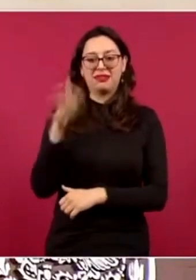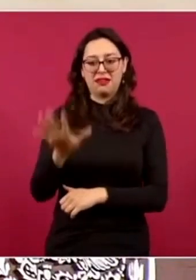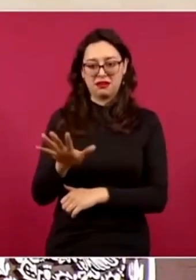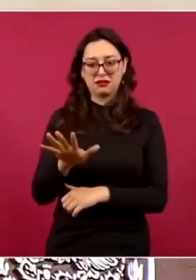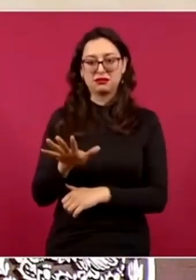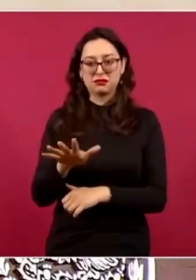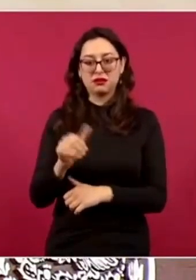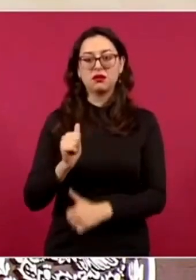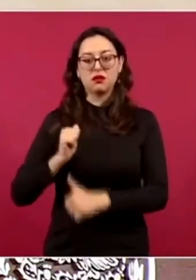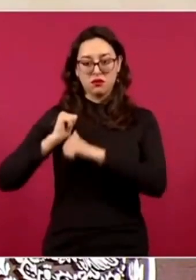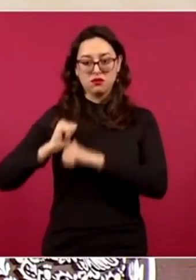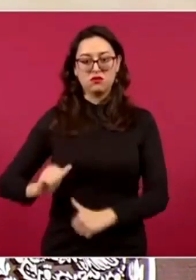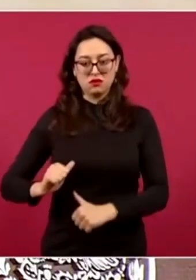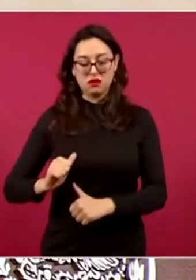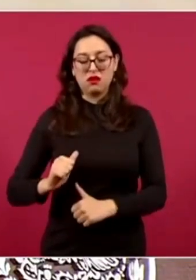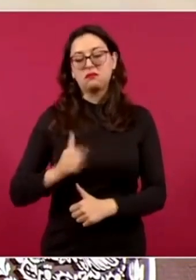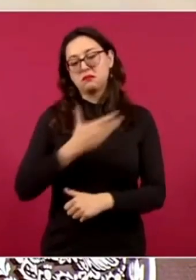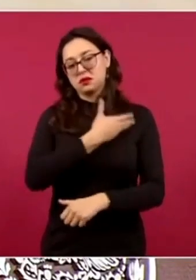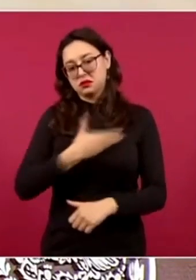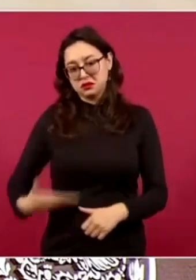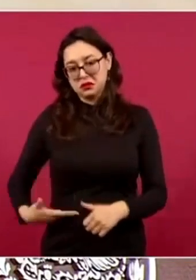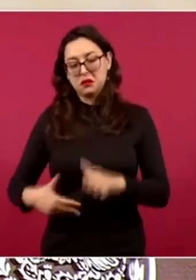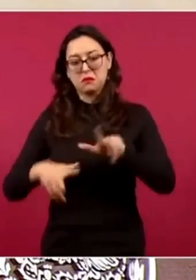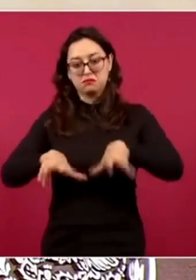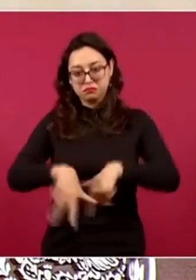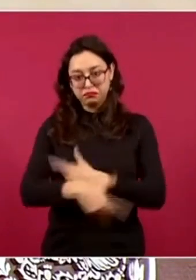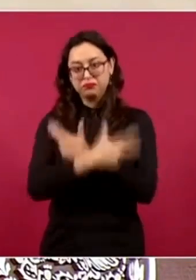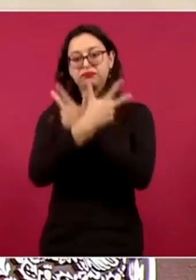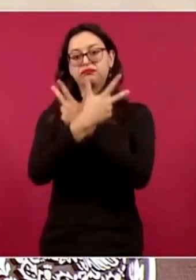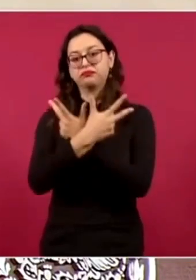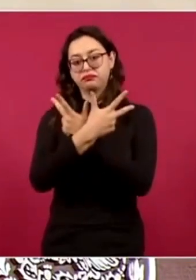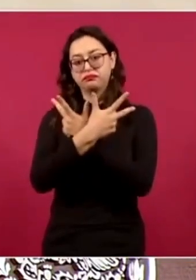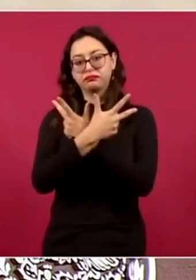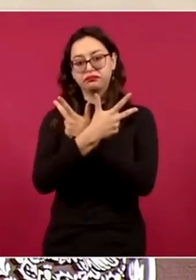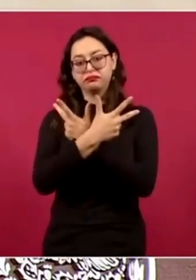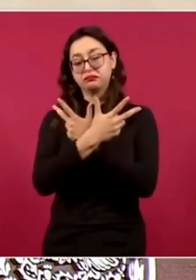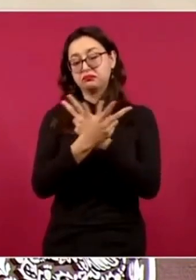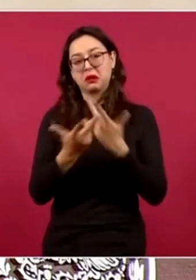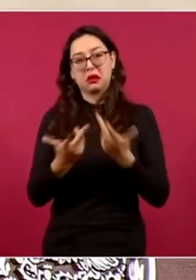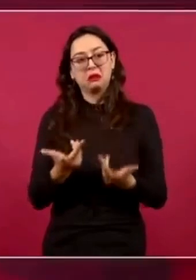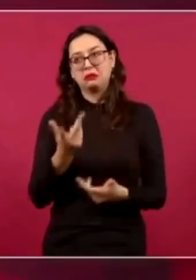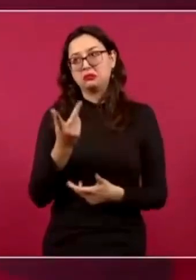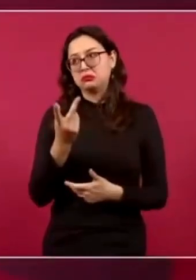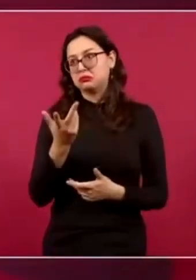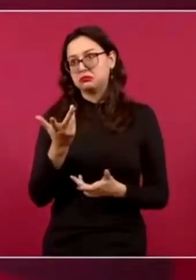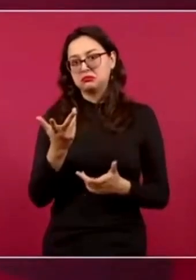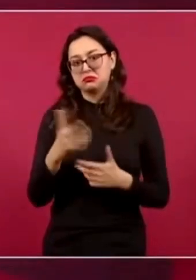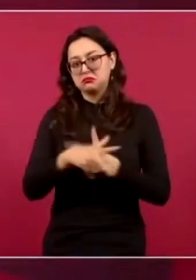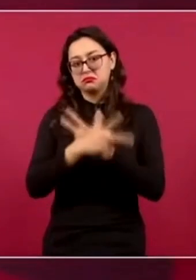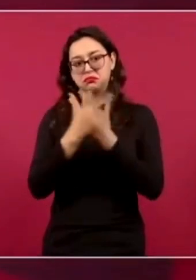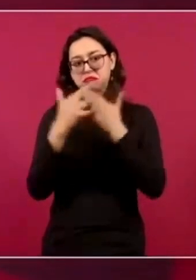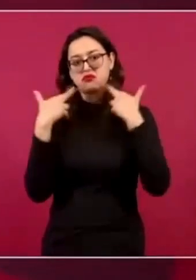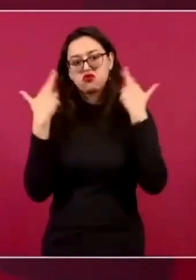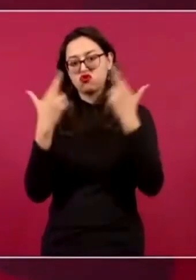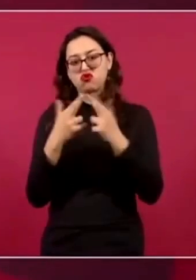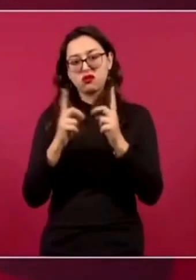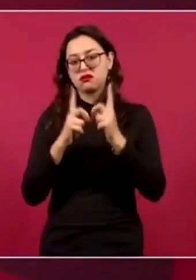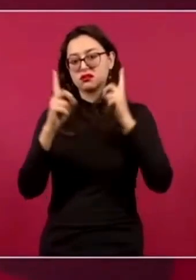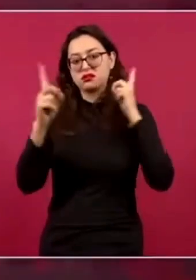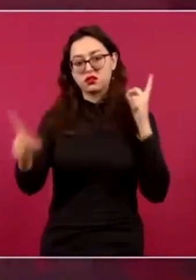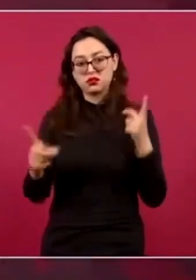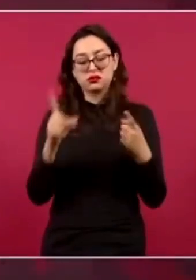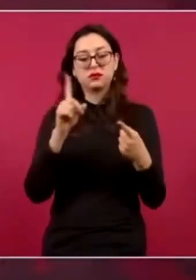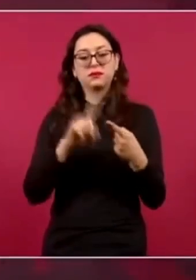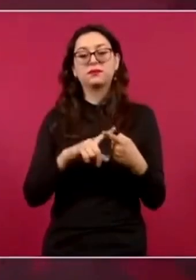vamos a tener una teleconferencia videoconferencia el presidente de